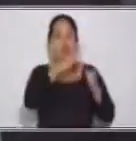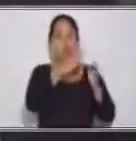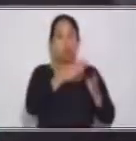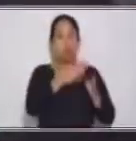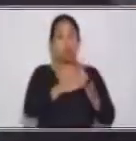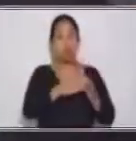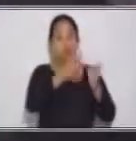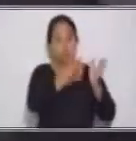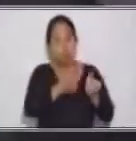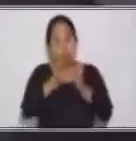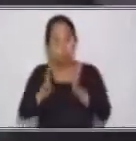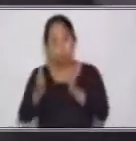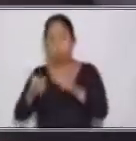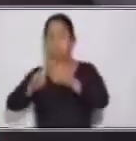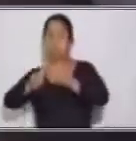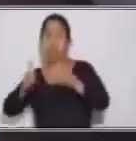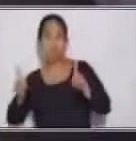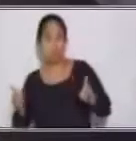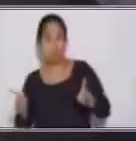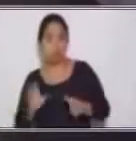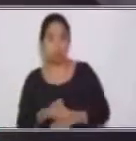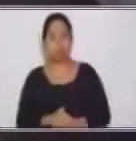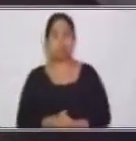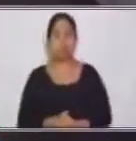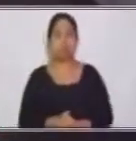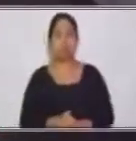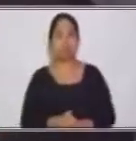a la parte de la que ya estábamos acostumbrados.